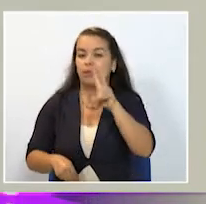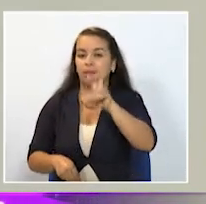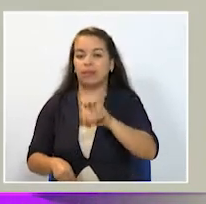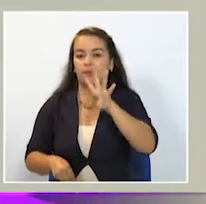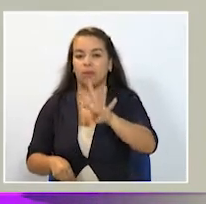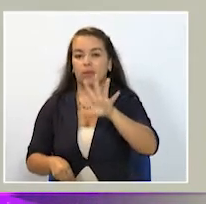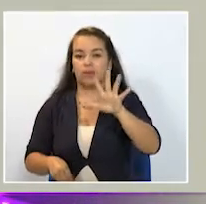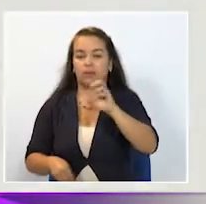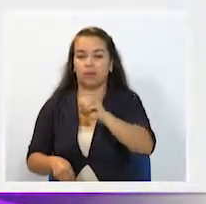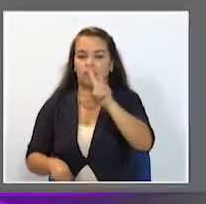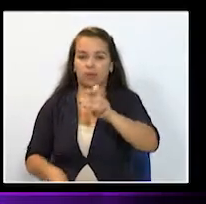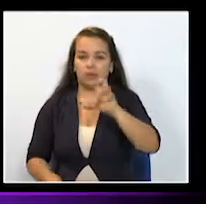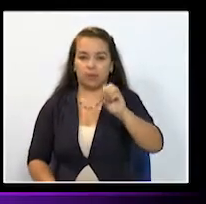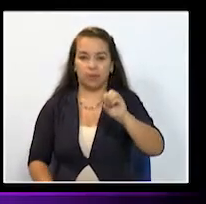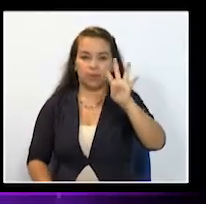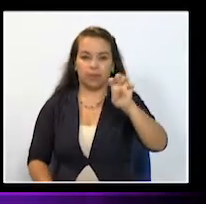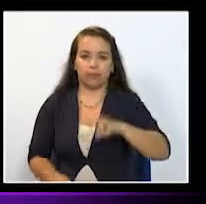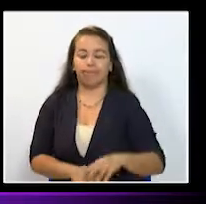0709